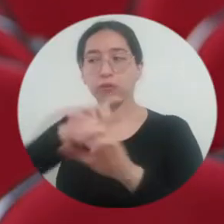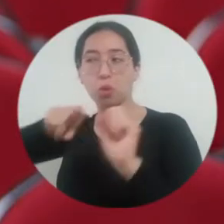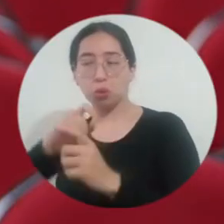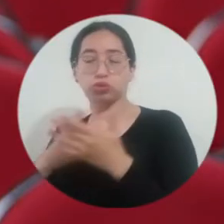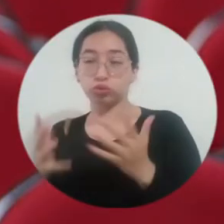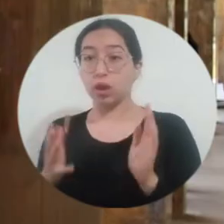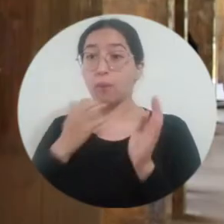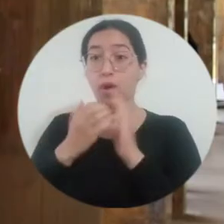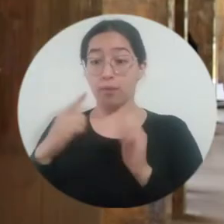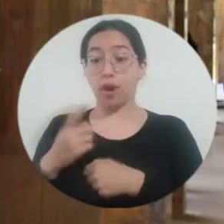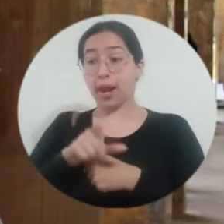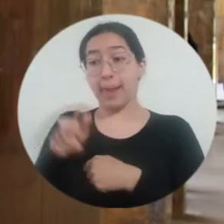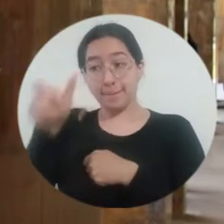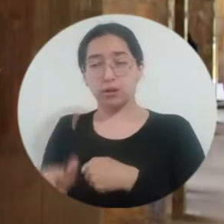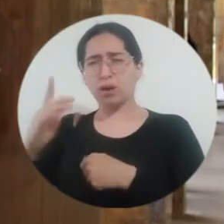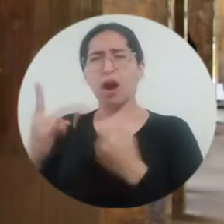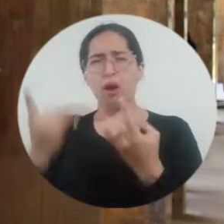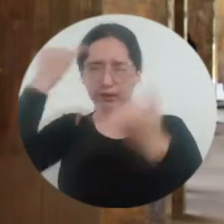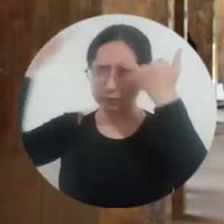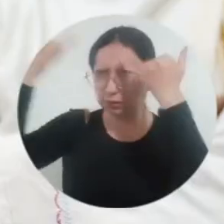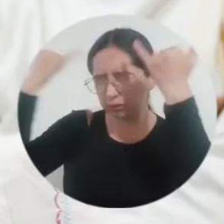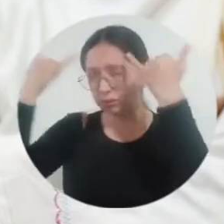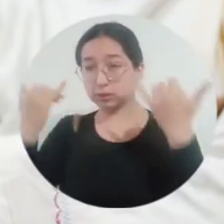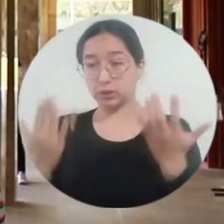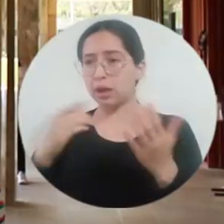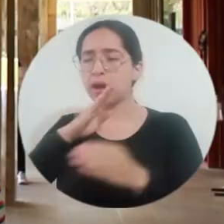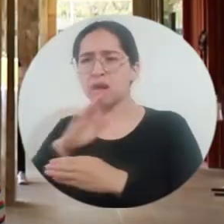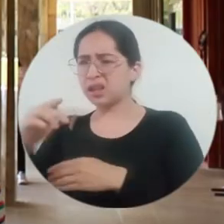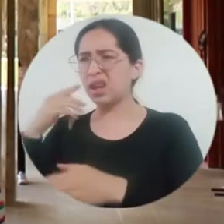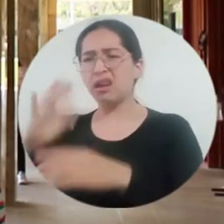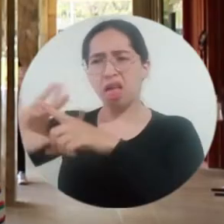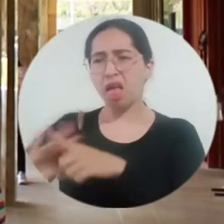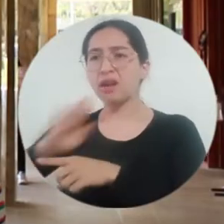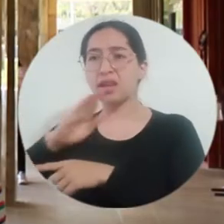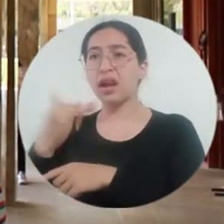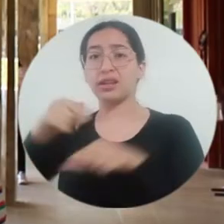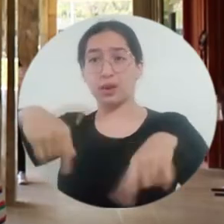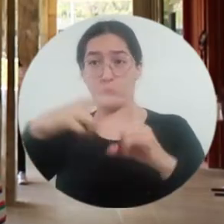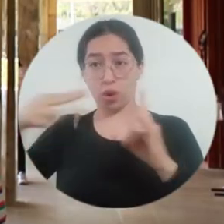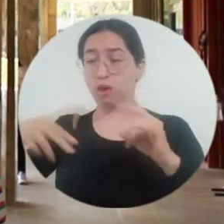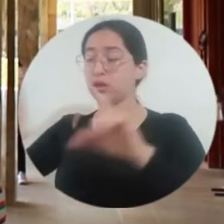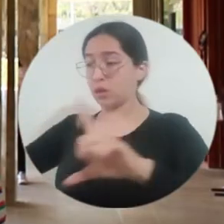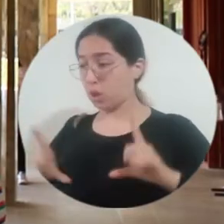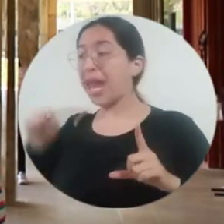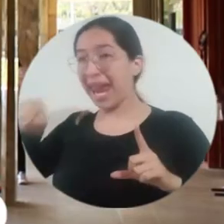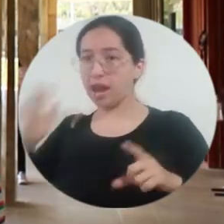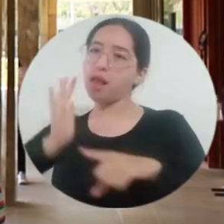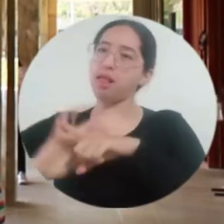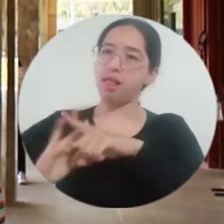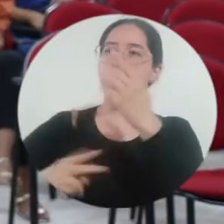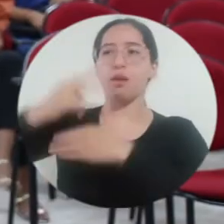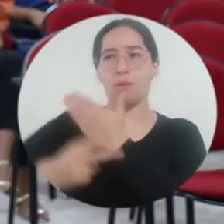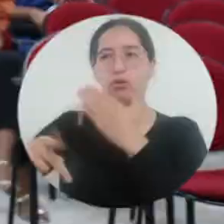tiene el diplomado en consulta previa. La persona que está dinamizando este ejercicio es uno de nuestros